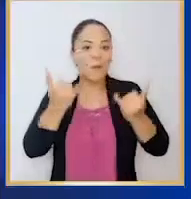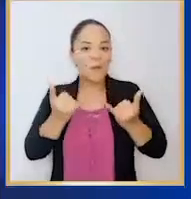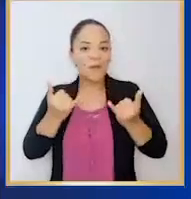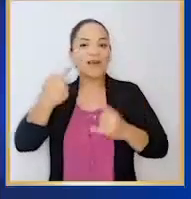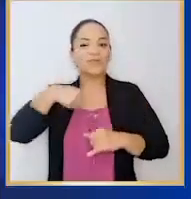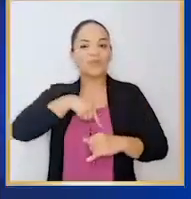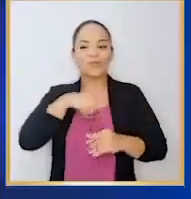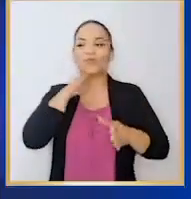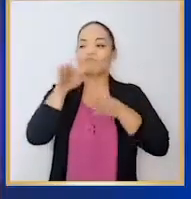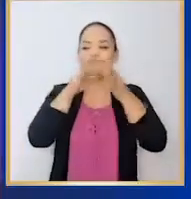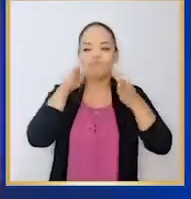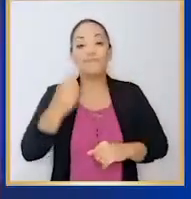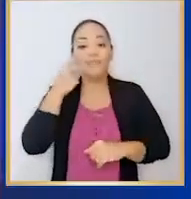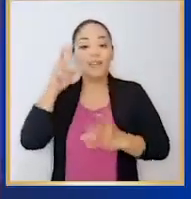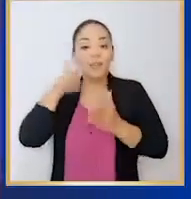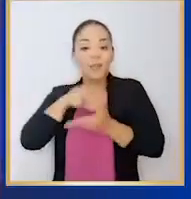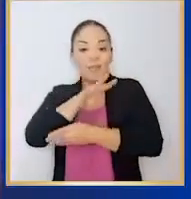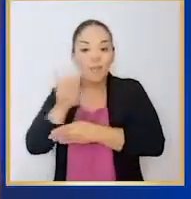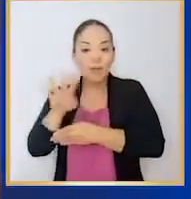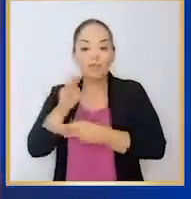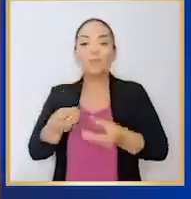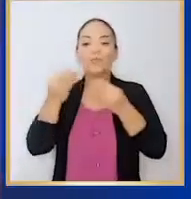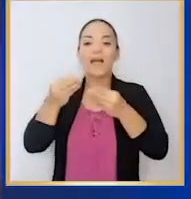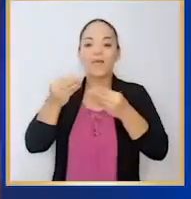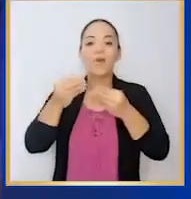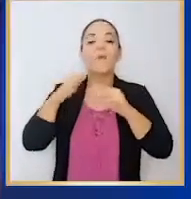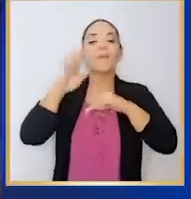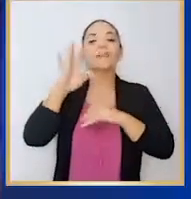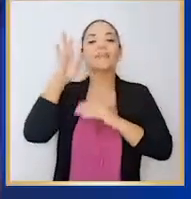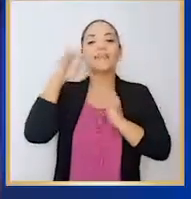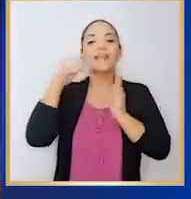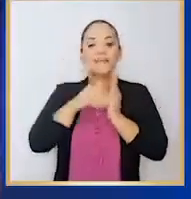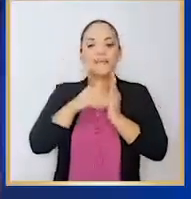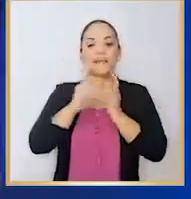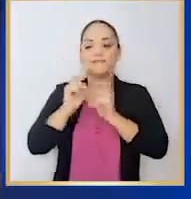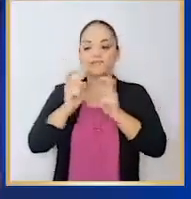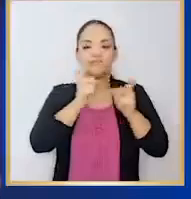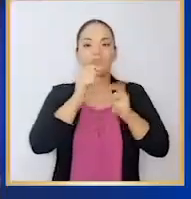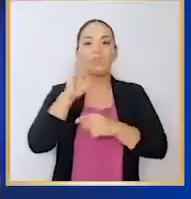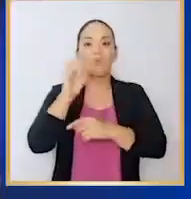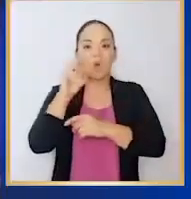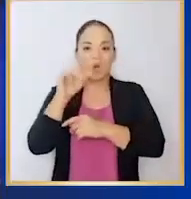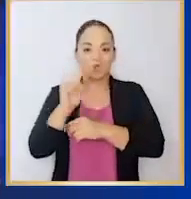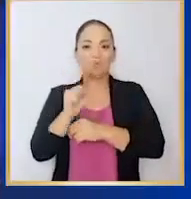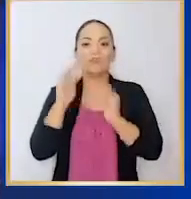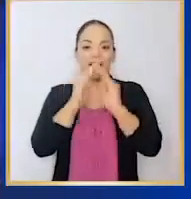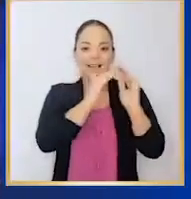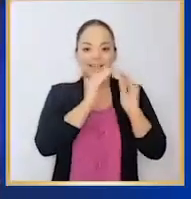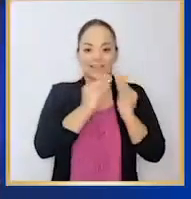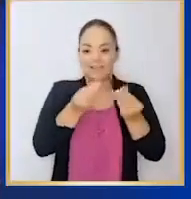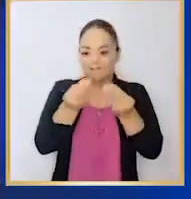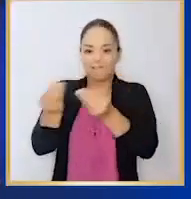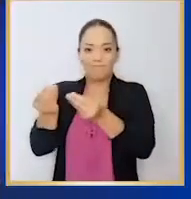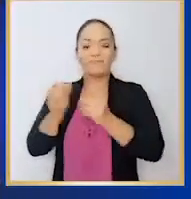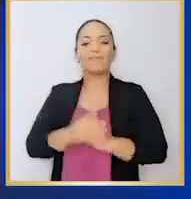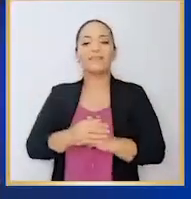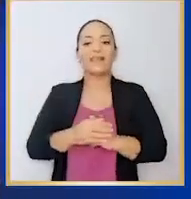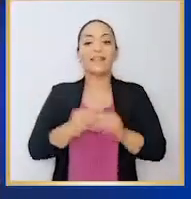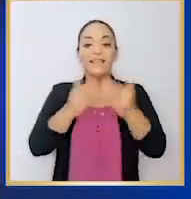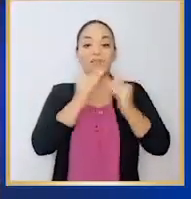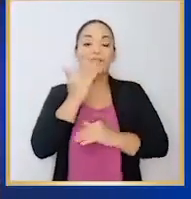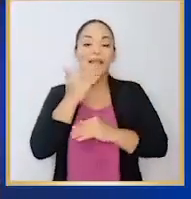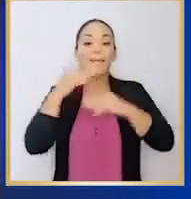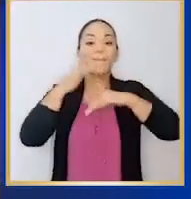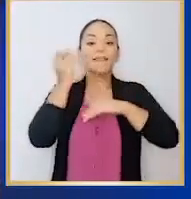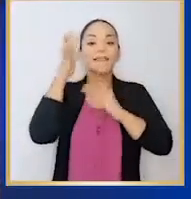En este 2024 hemos otorgado poco más de 7.000 bonos de vivienda. En territorios indígenas hemos invertido más de 15.000